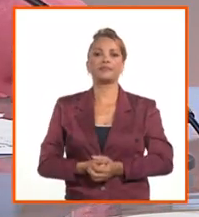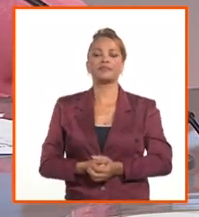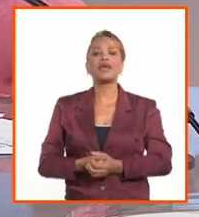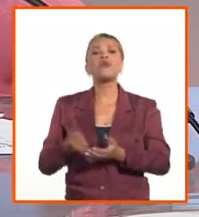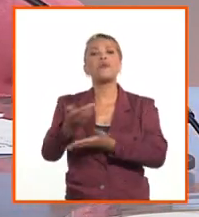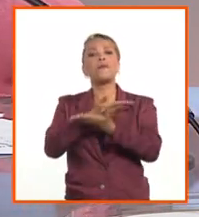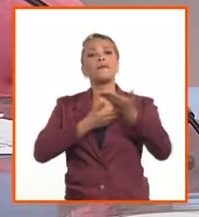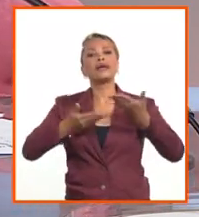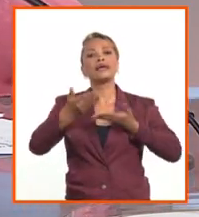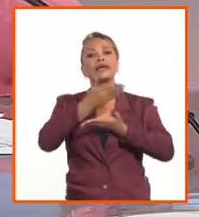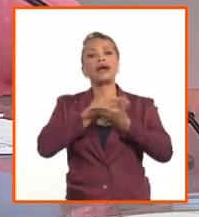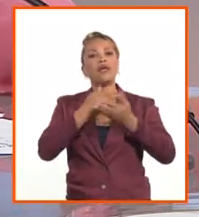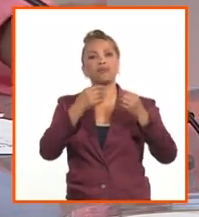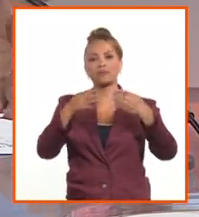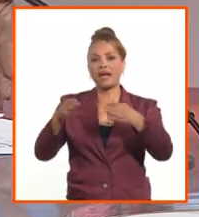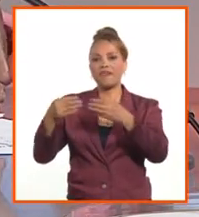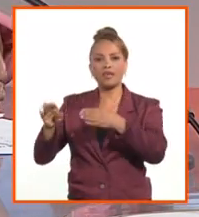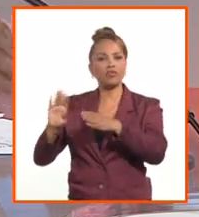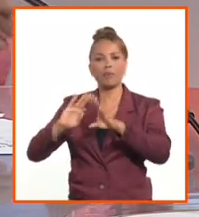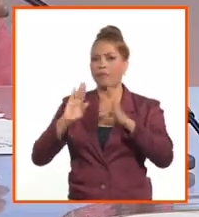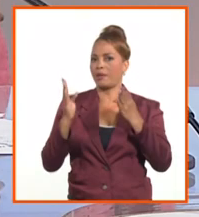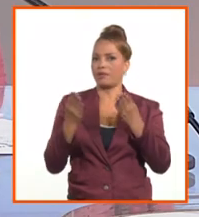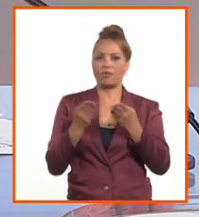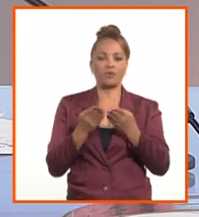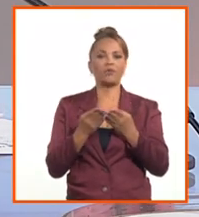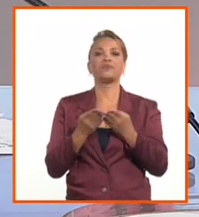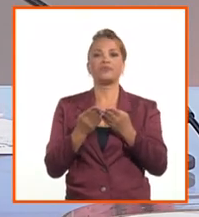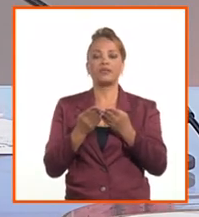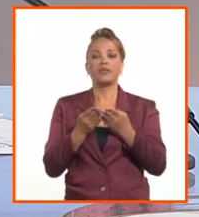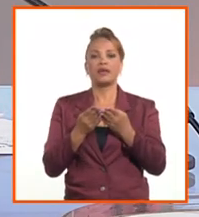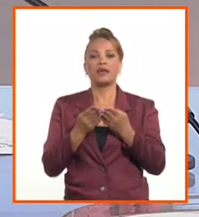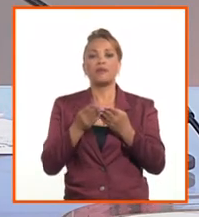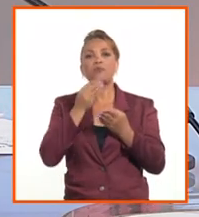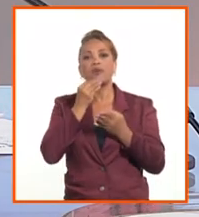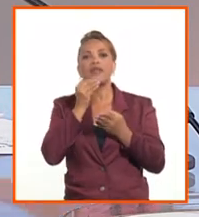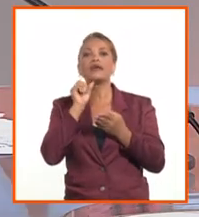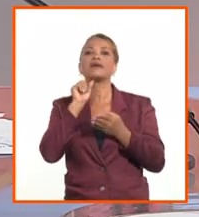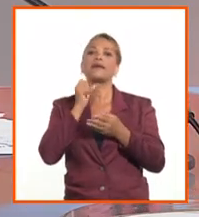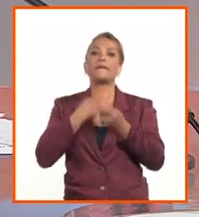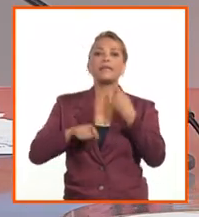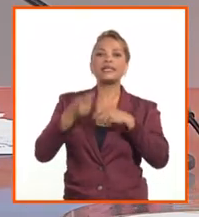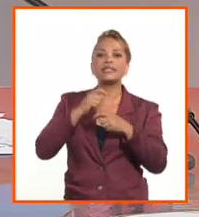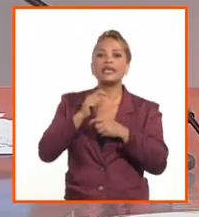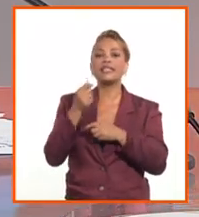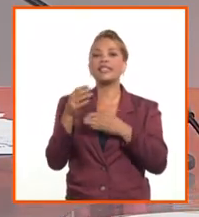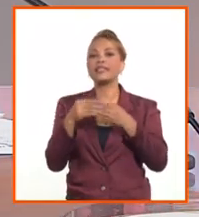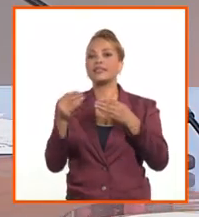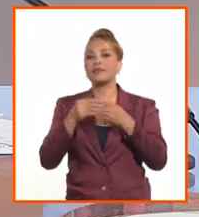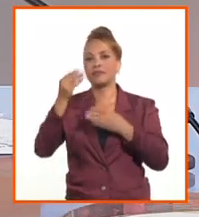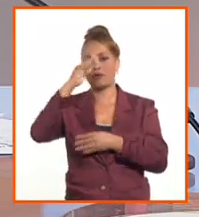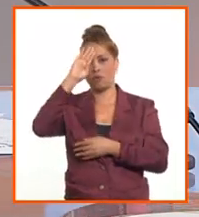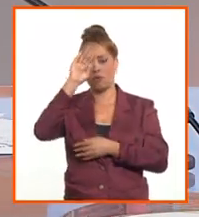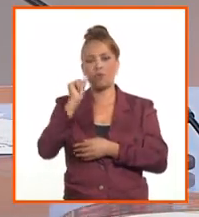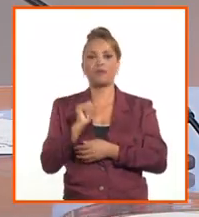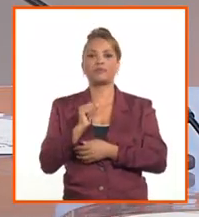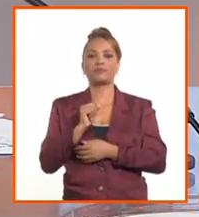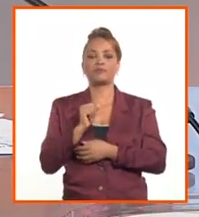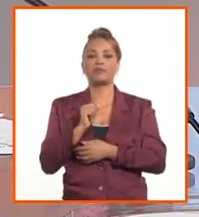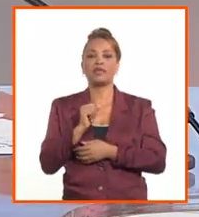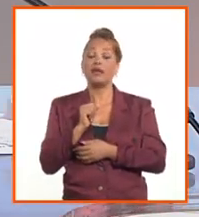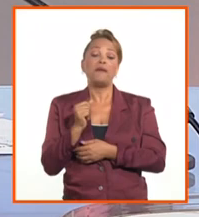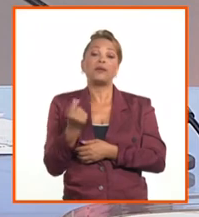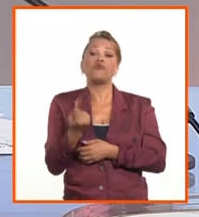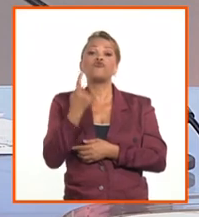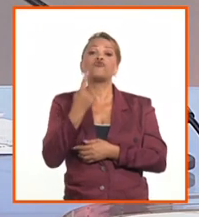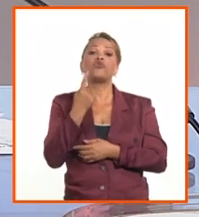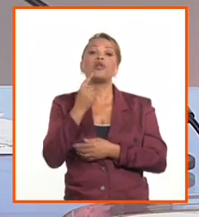se establece. Que, como decía Alejandro, existe, solo que con un tipo de cambio que no es... No